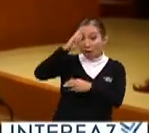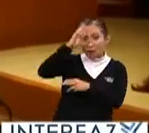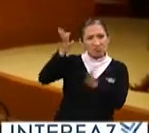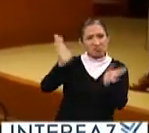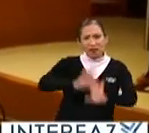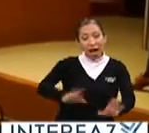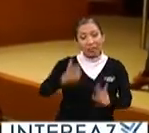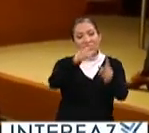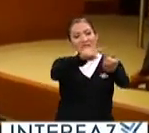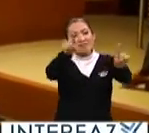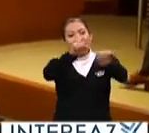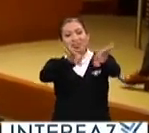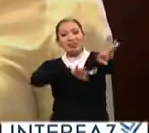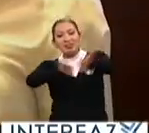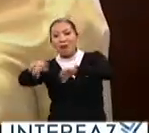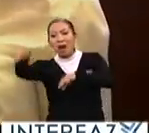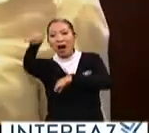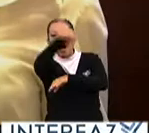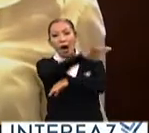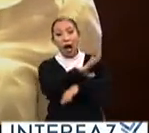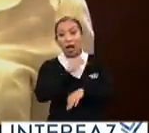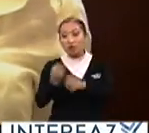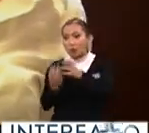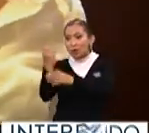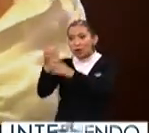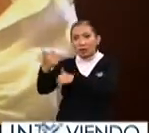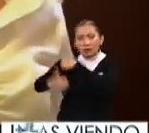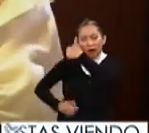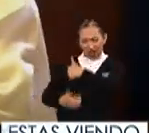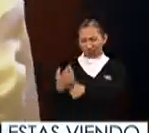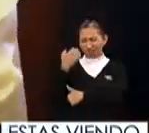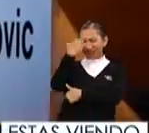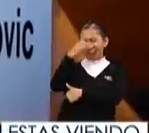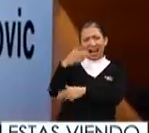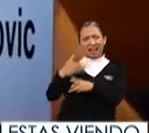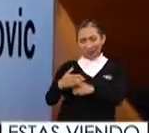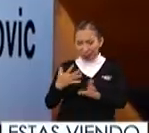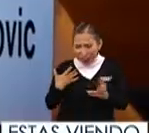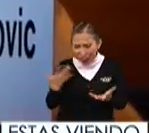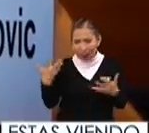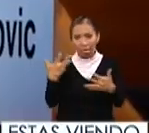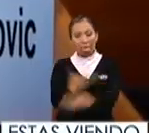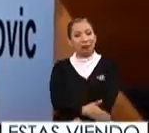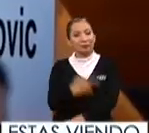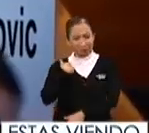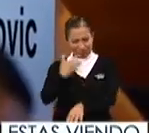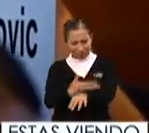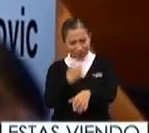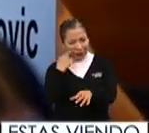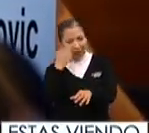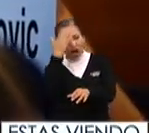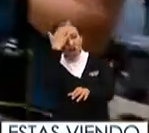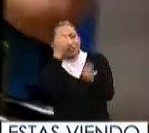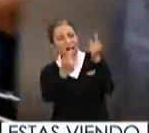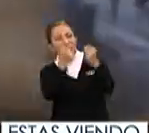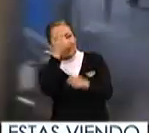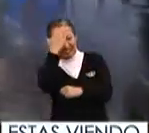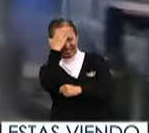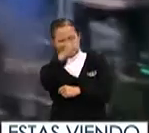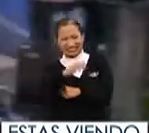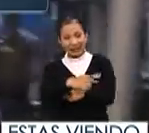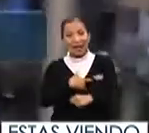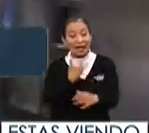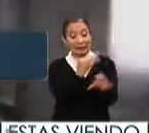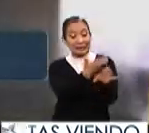y con la diversidad laboral han emergido carreras que son poco comunes hasta el punto de lo increíble acompáñame a conocer algunas de ellas